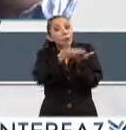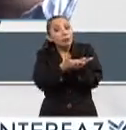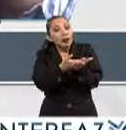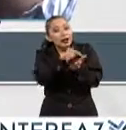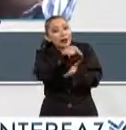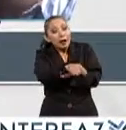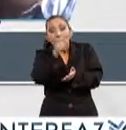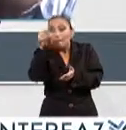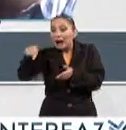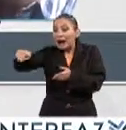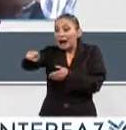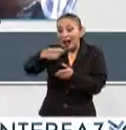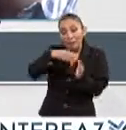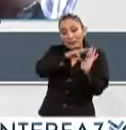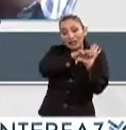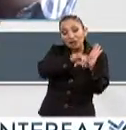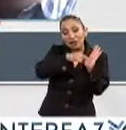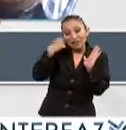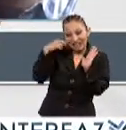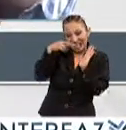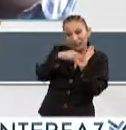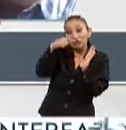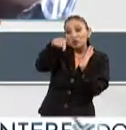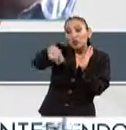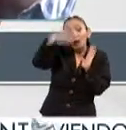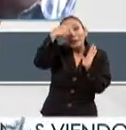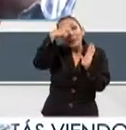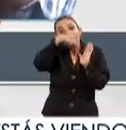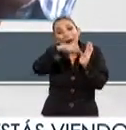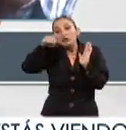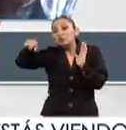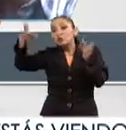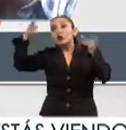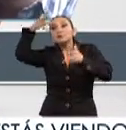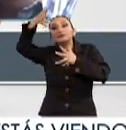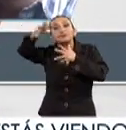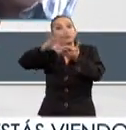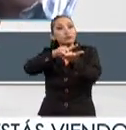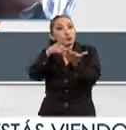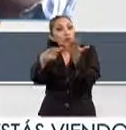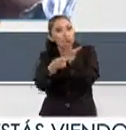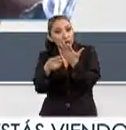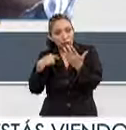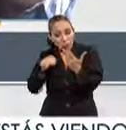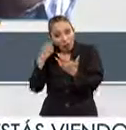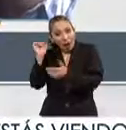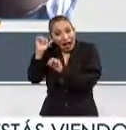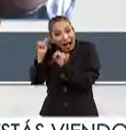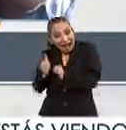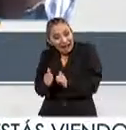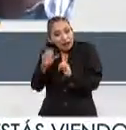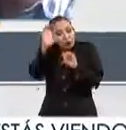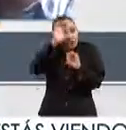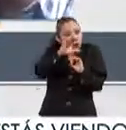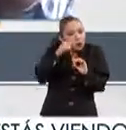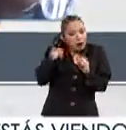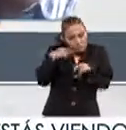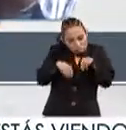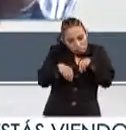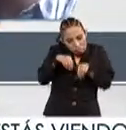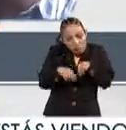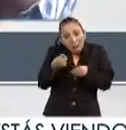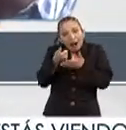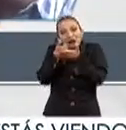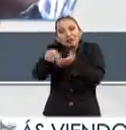metodológica para crear proyectos que desde el arte y la cultura ayuden a las comunidades